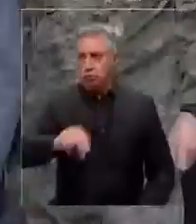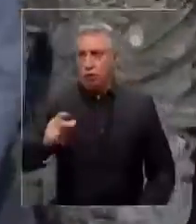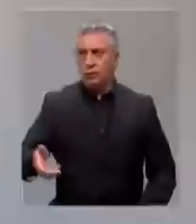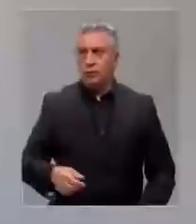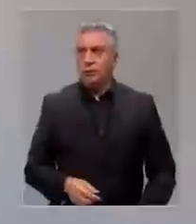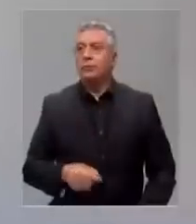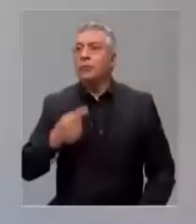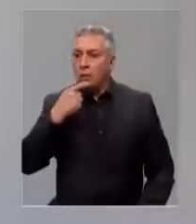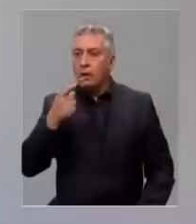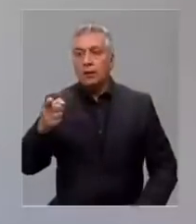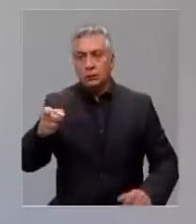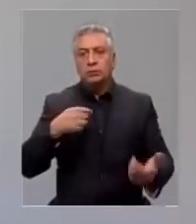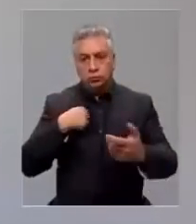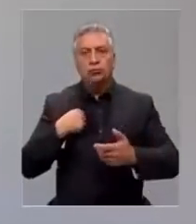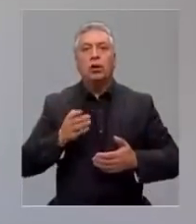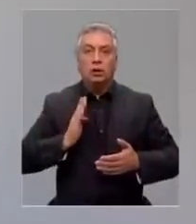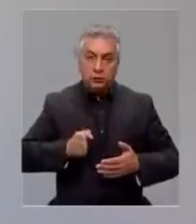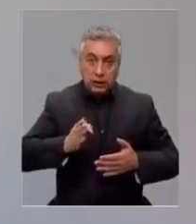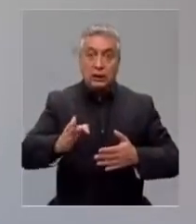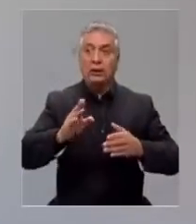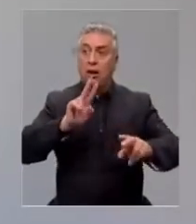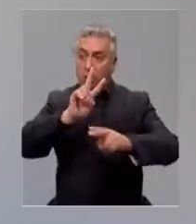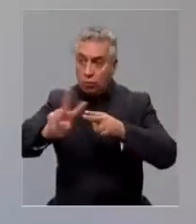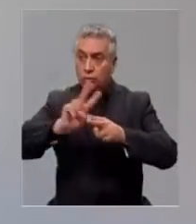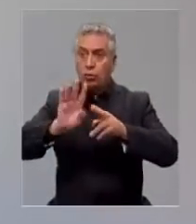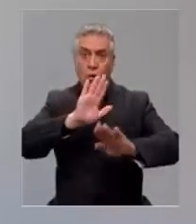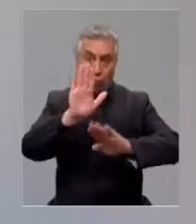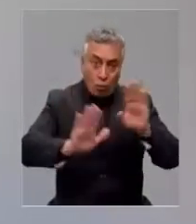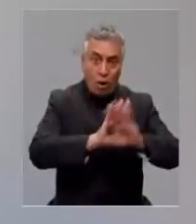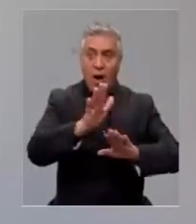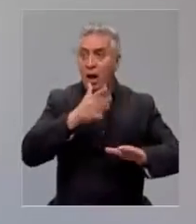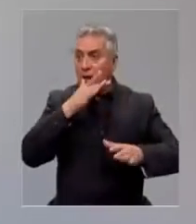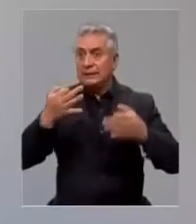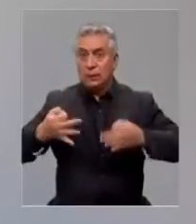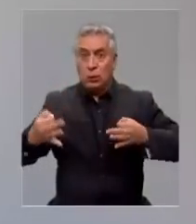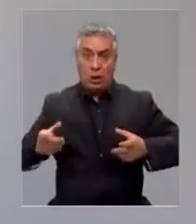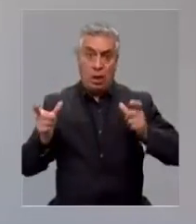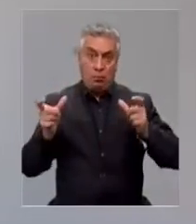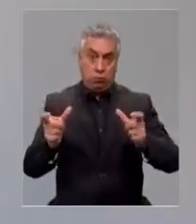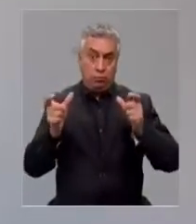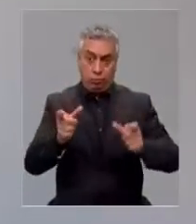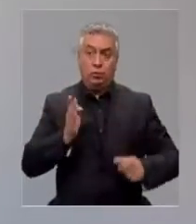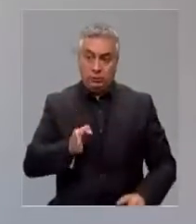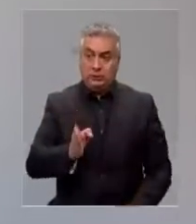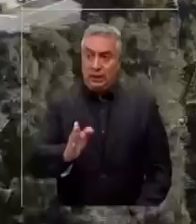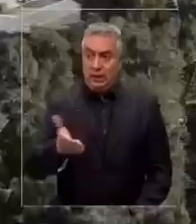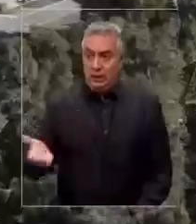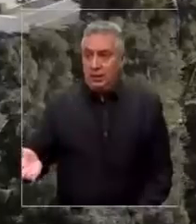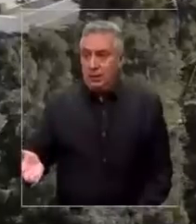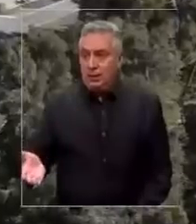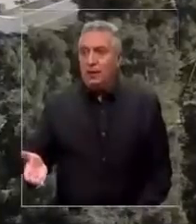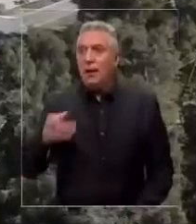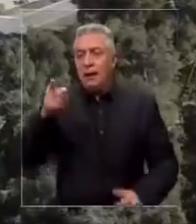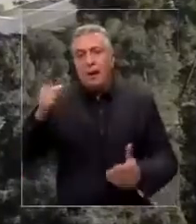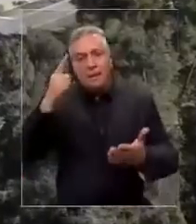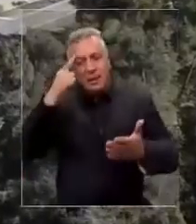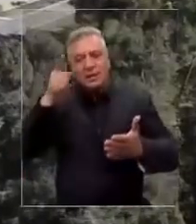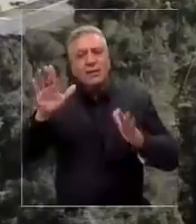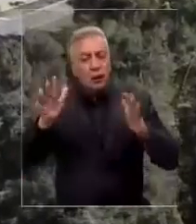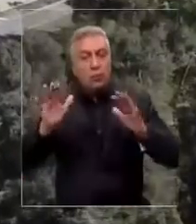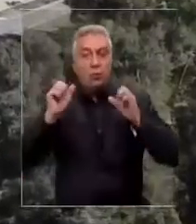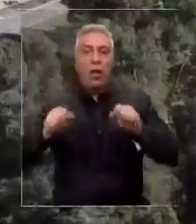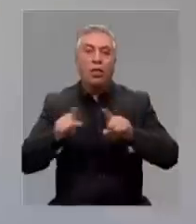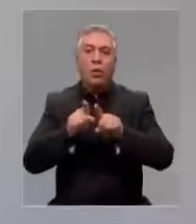tener que seguir con la mantención, con el cuidado y con la seguridad. Así que podría quizás